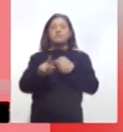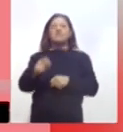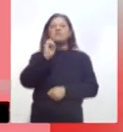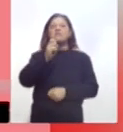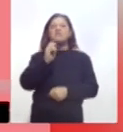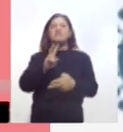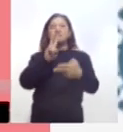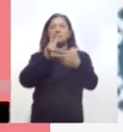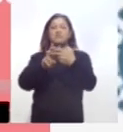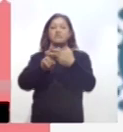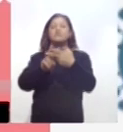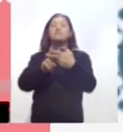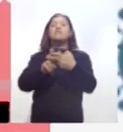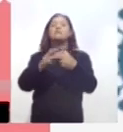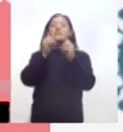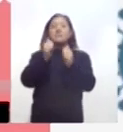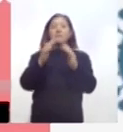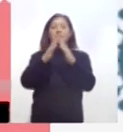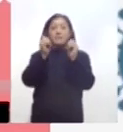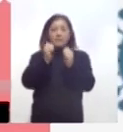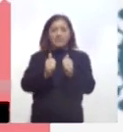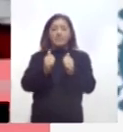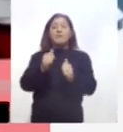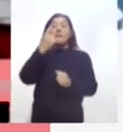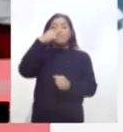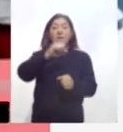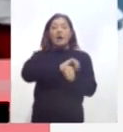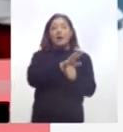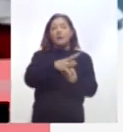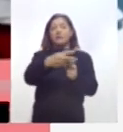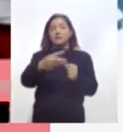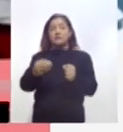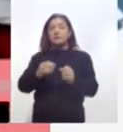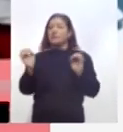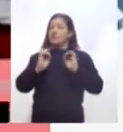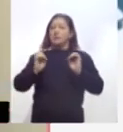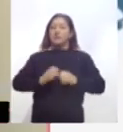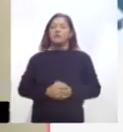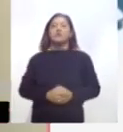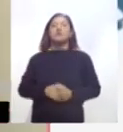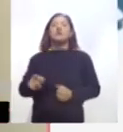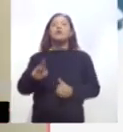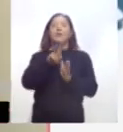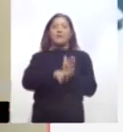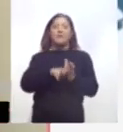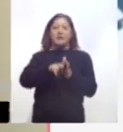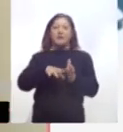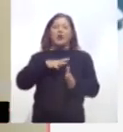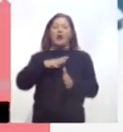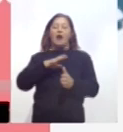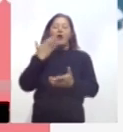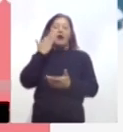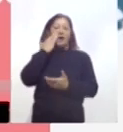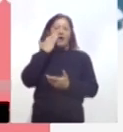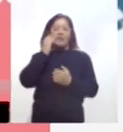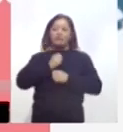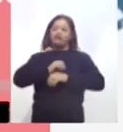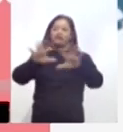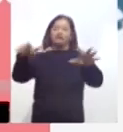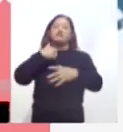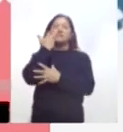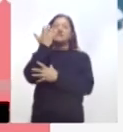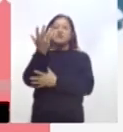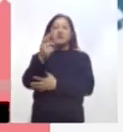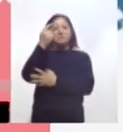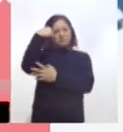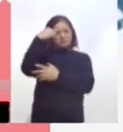como estrategia que podría evitar la propagación masiva del COVID-19. A través de un video que circula en redes sociales, buscan concientizar